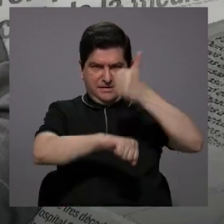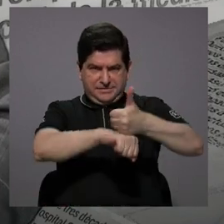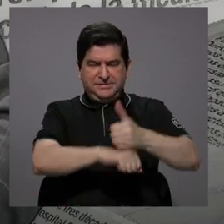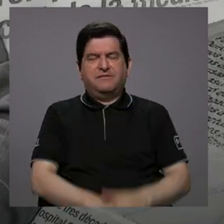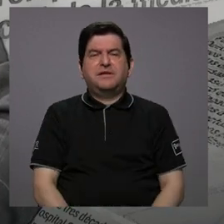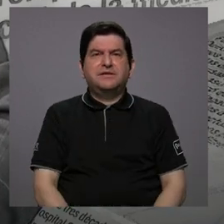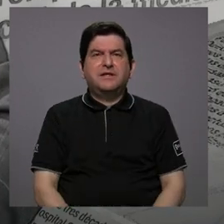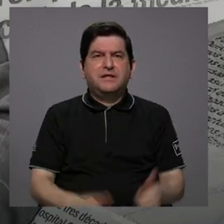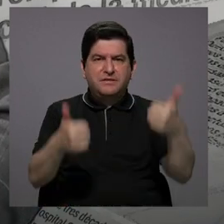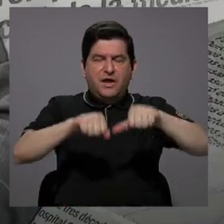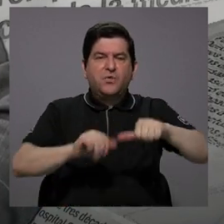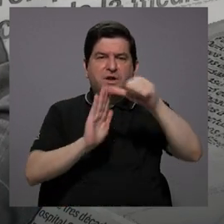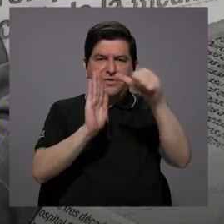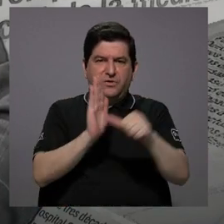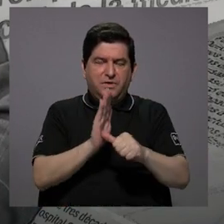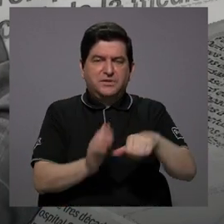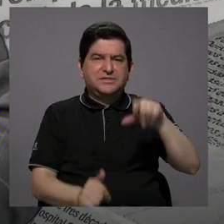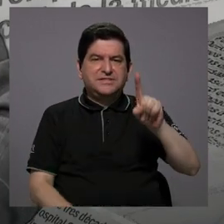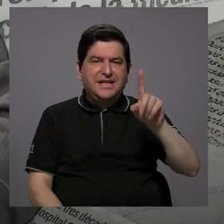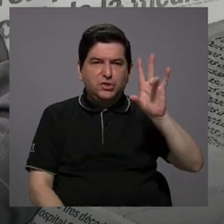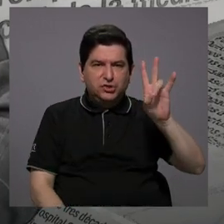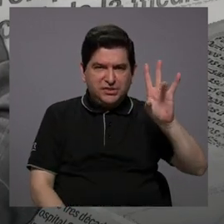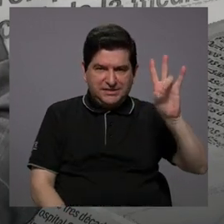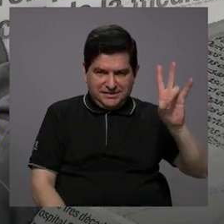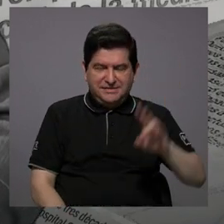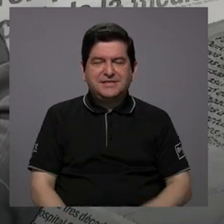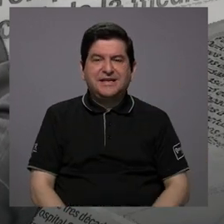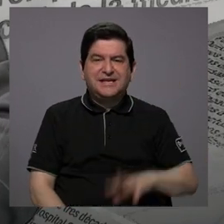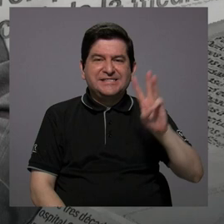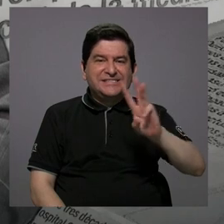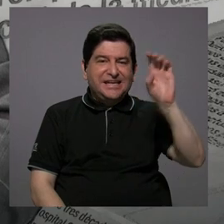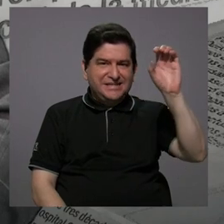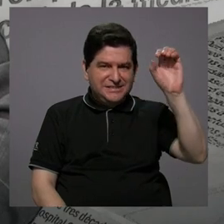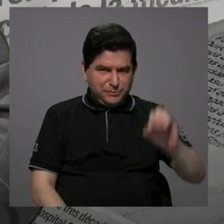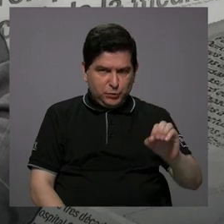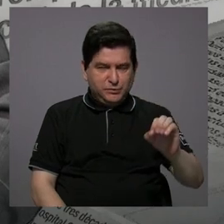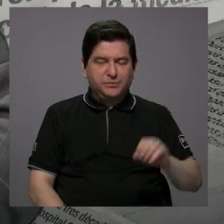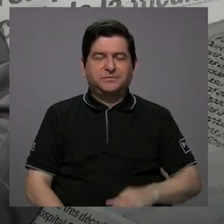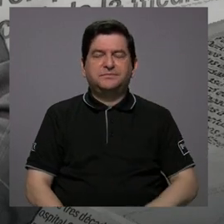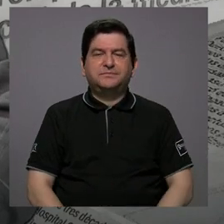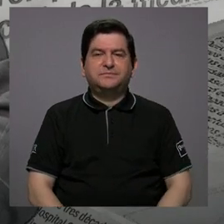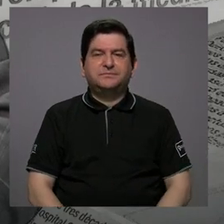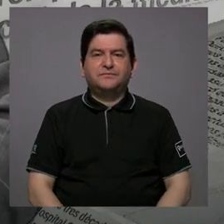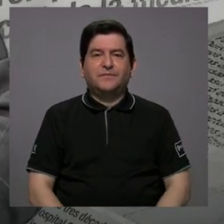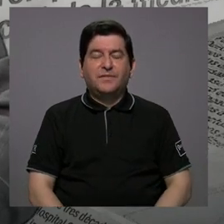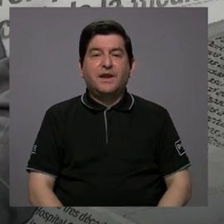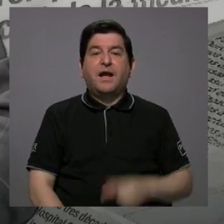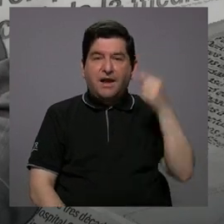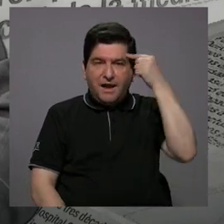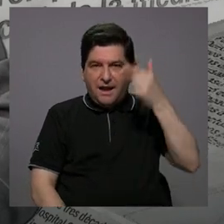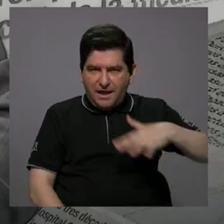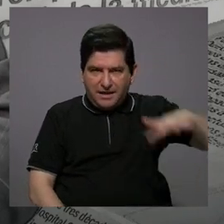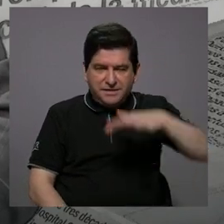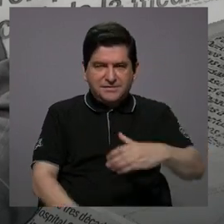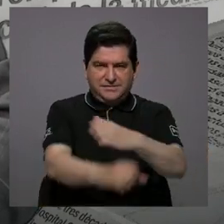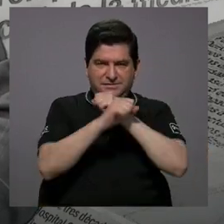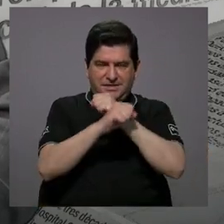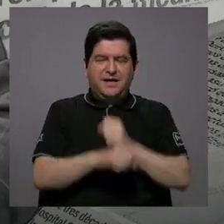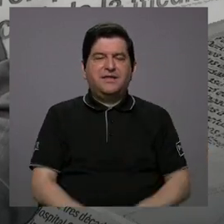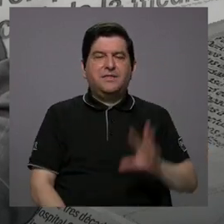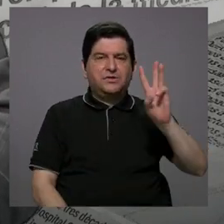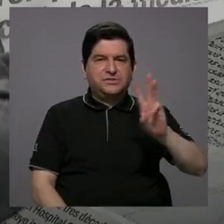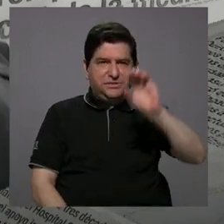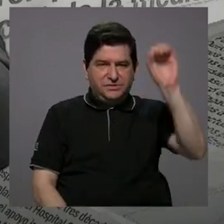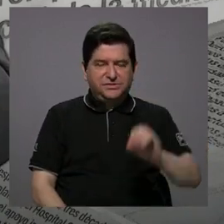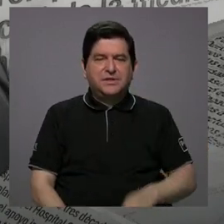de acuerdo con el 177 de la Constitución, un 6%. El Estado garantiza un 6% del presupuesto